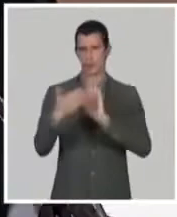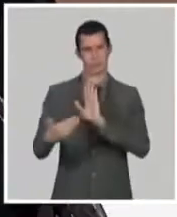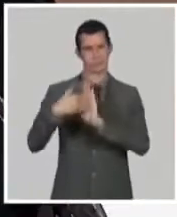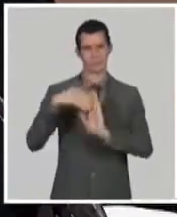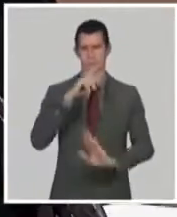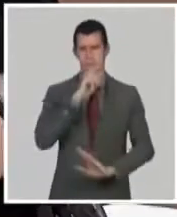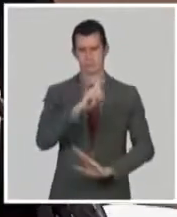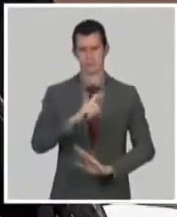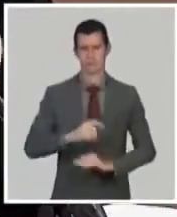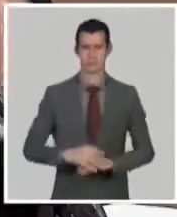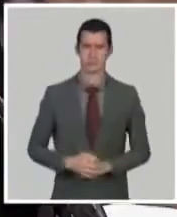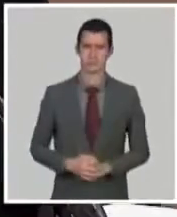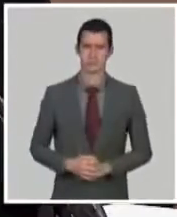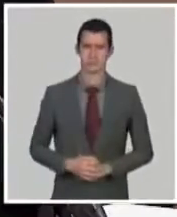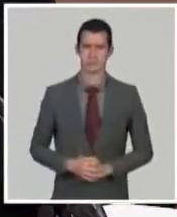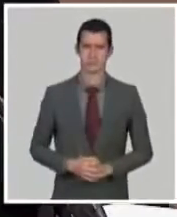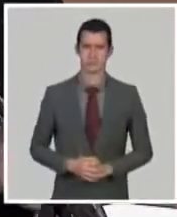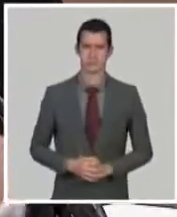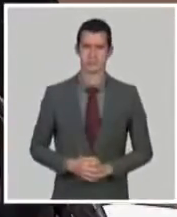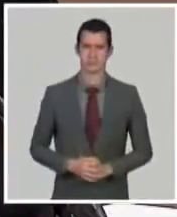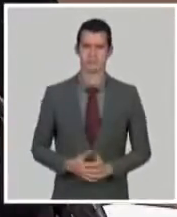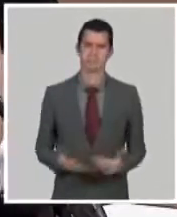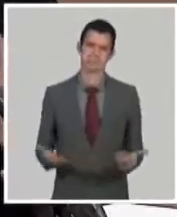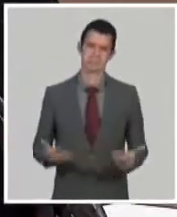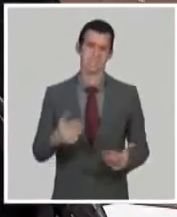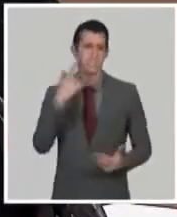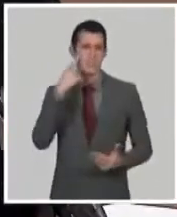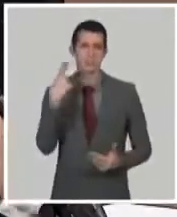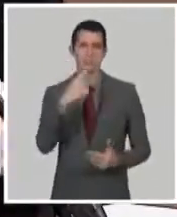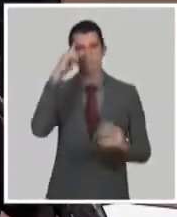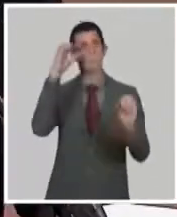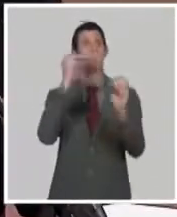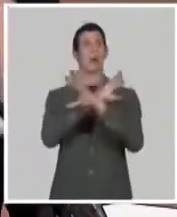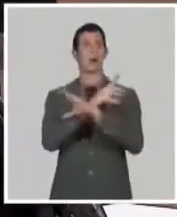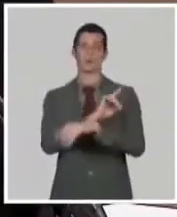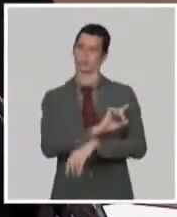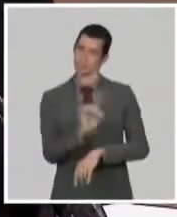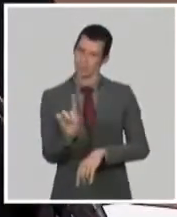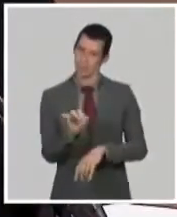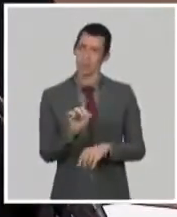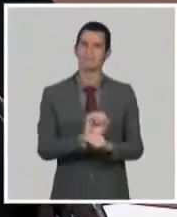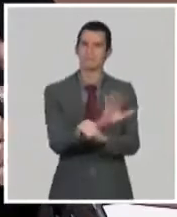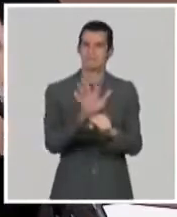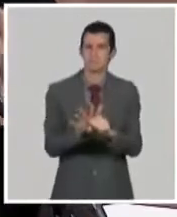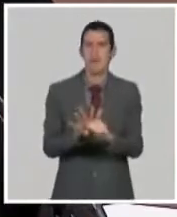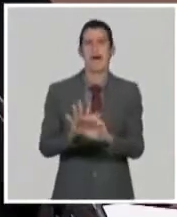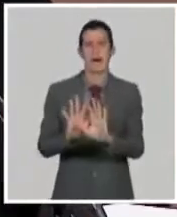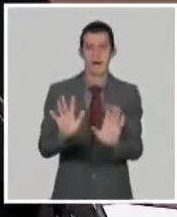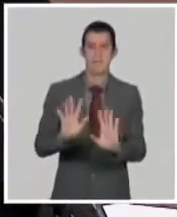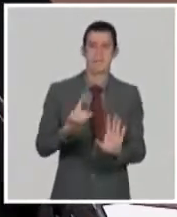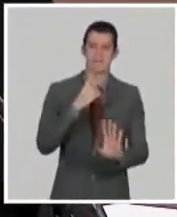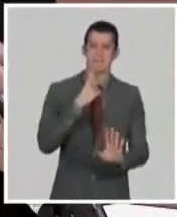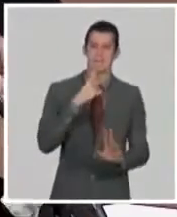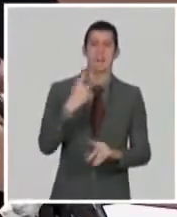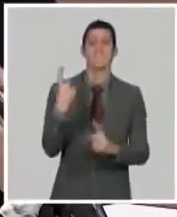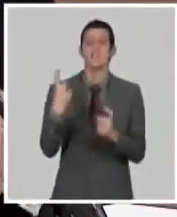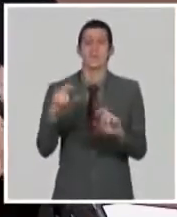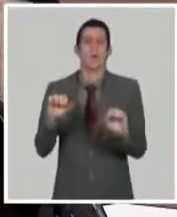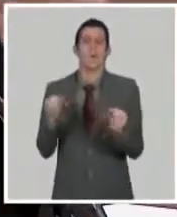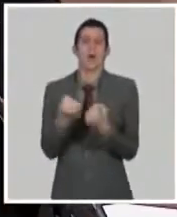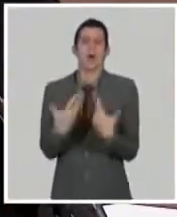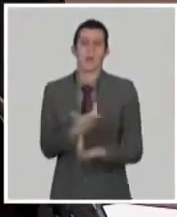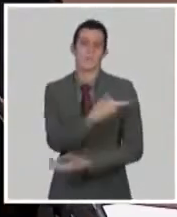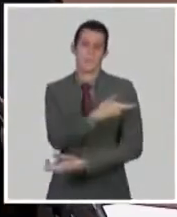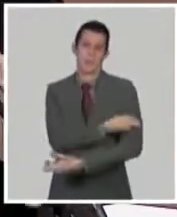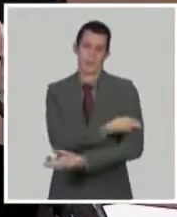colocaban en una situación favorable para enfrentar nuestros propios proyectos de candidatos vacunales.